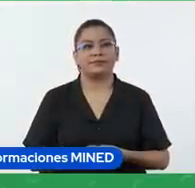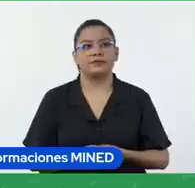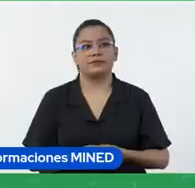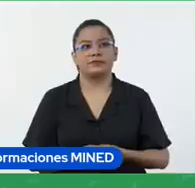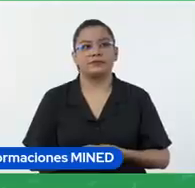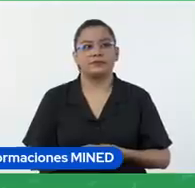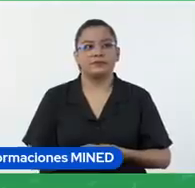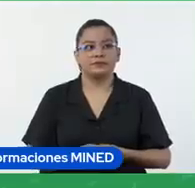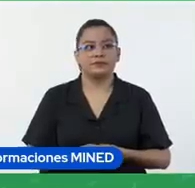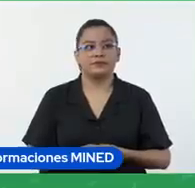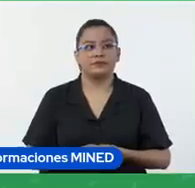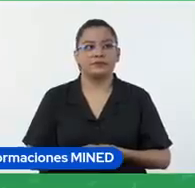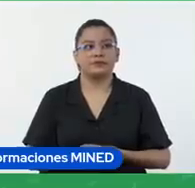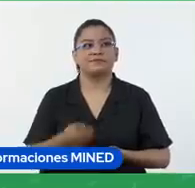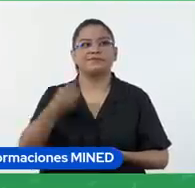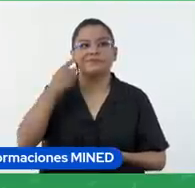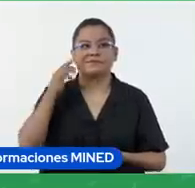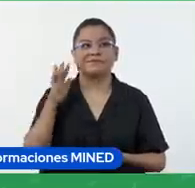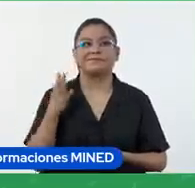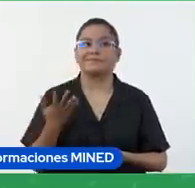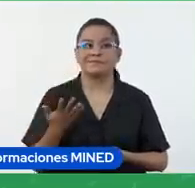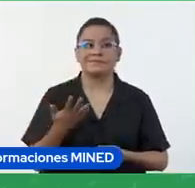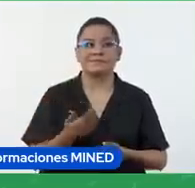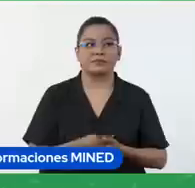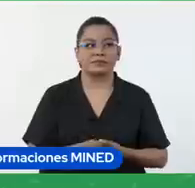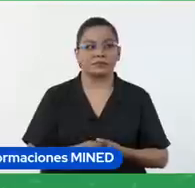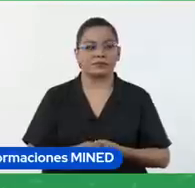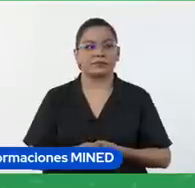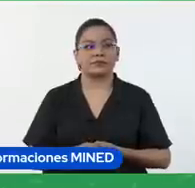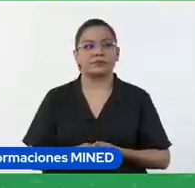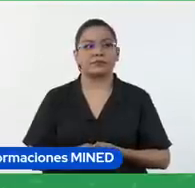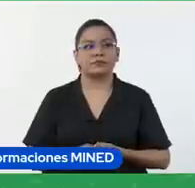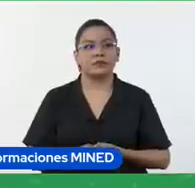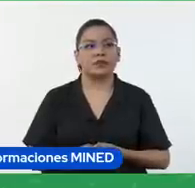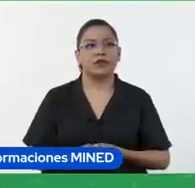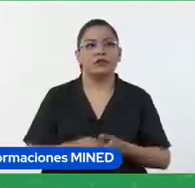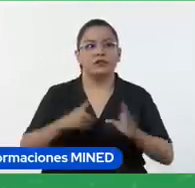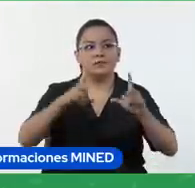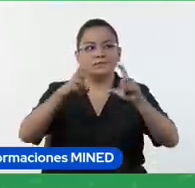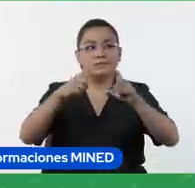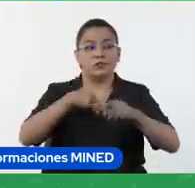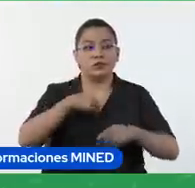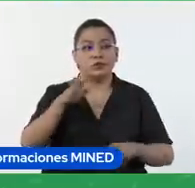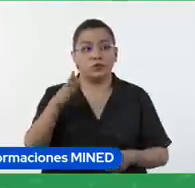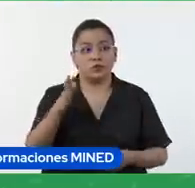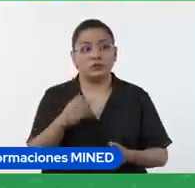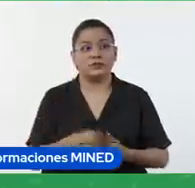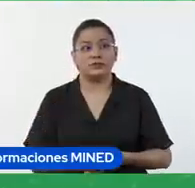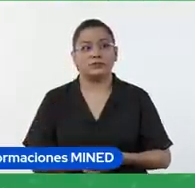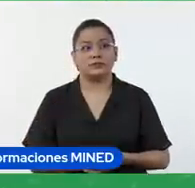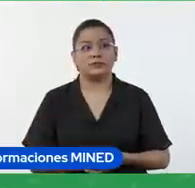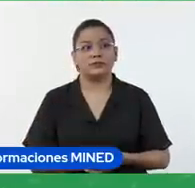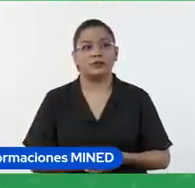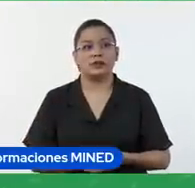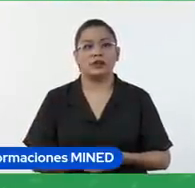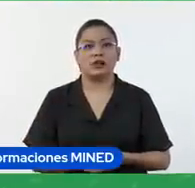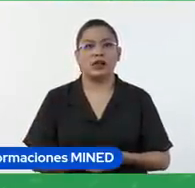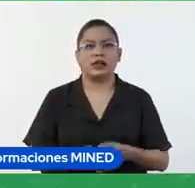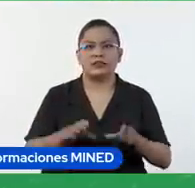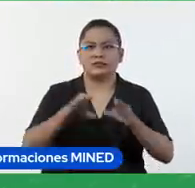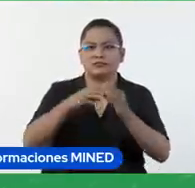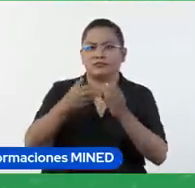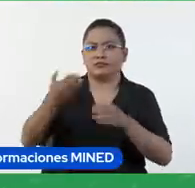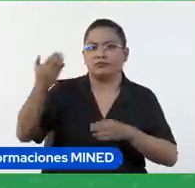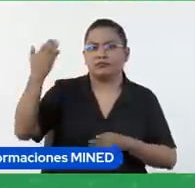aquí van a ver que las preguntas las imágenes que usé las mostré en una sesión anterior